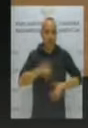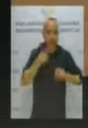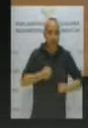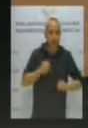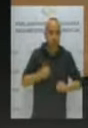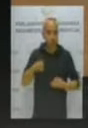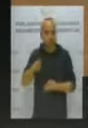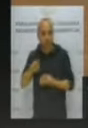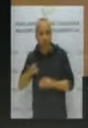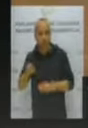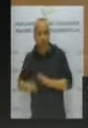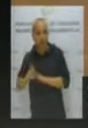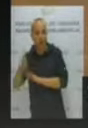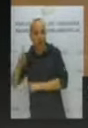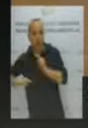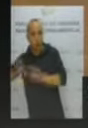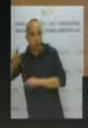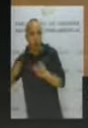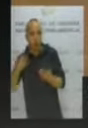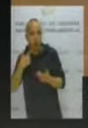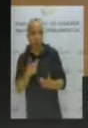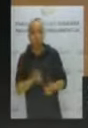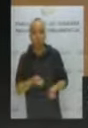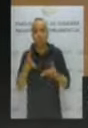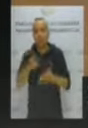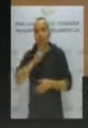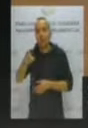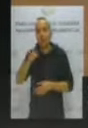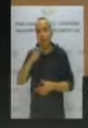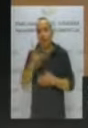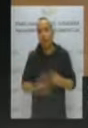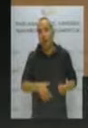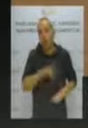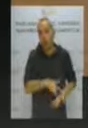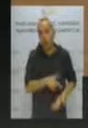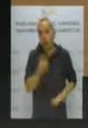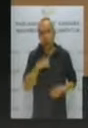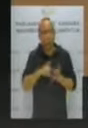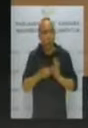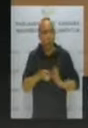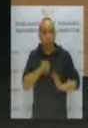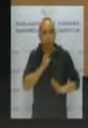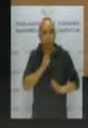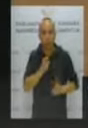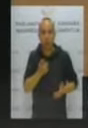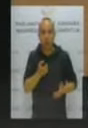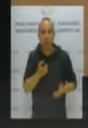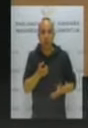informa efectivamente del fallo informático, de cómo se ha solucionado y cómo